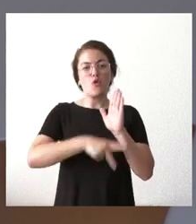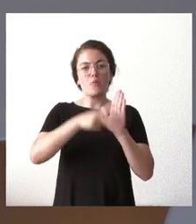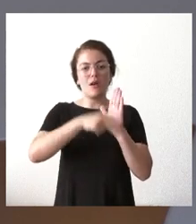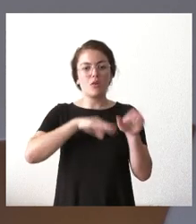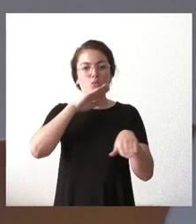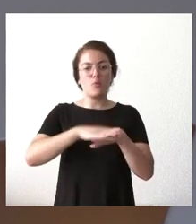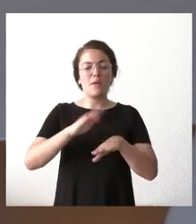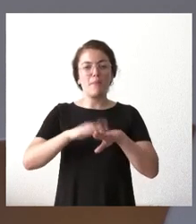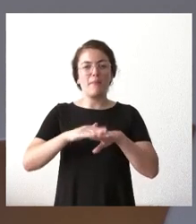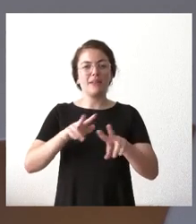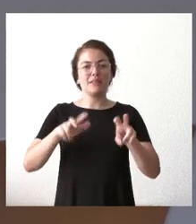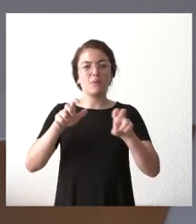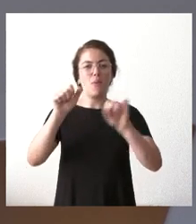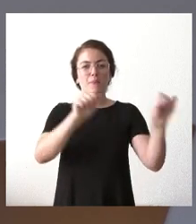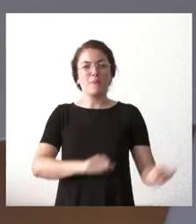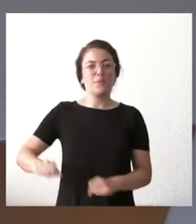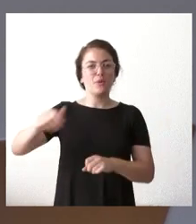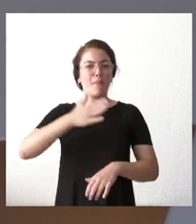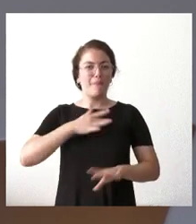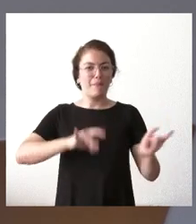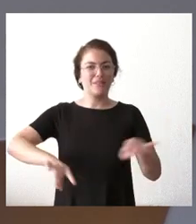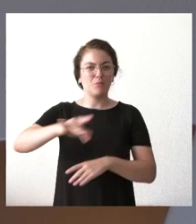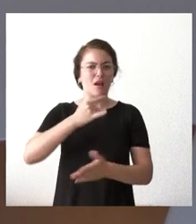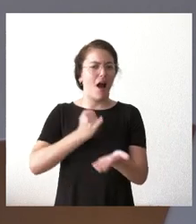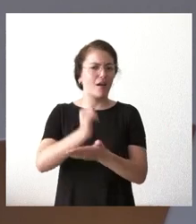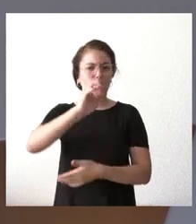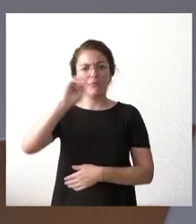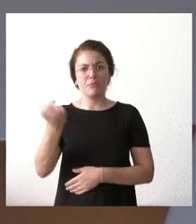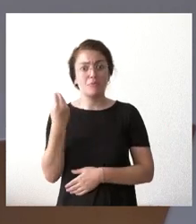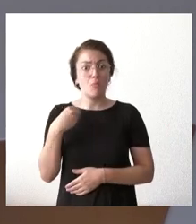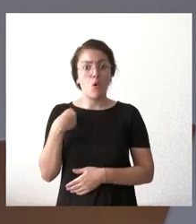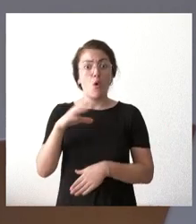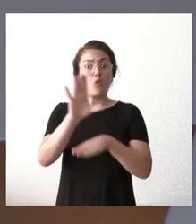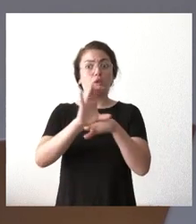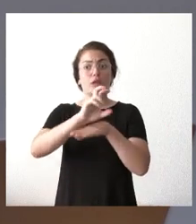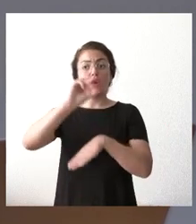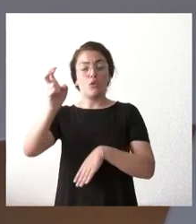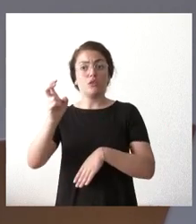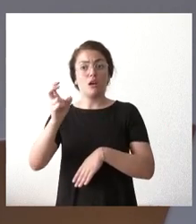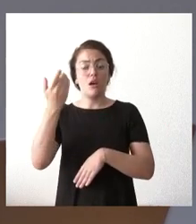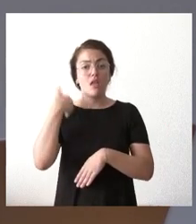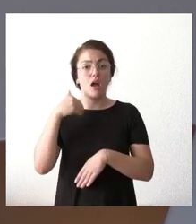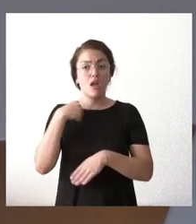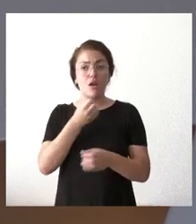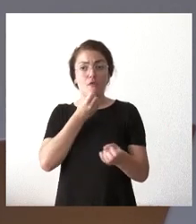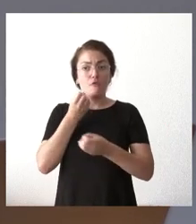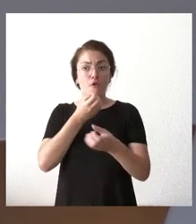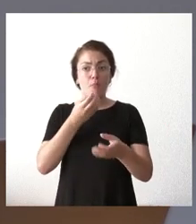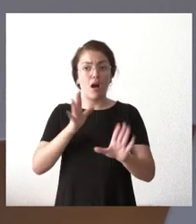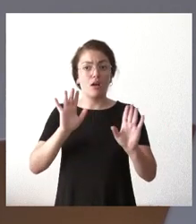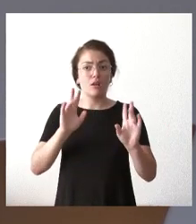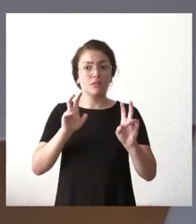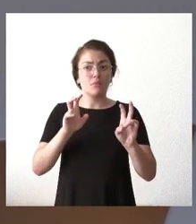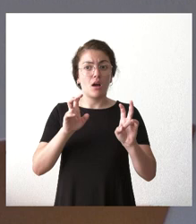afectan a la protección patrimonial que agrícola etcétera etcétera que otras consejerías informan en los expedientes de declaración de impacto ambiental